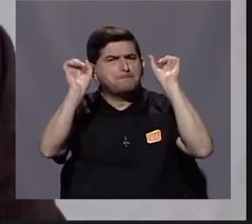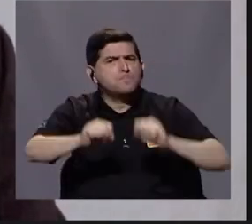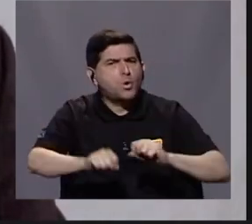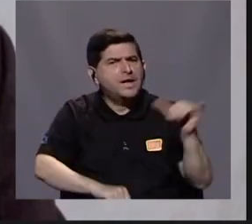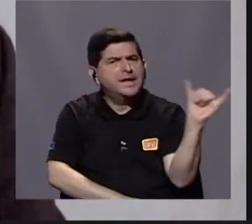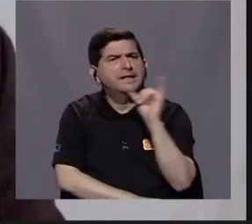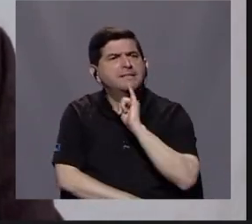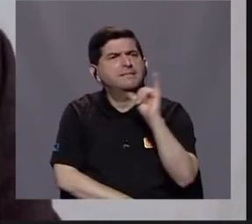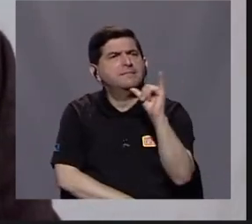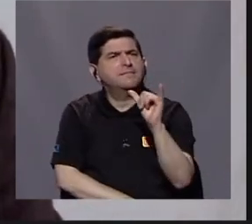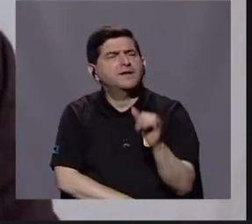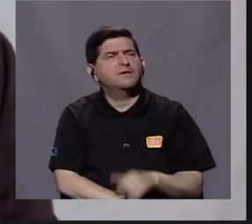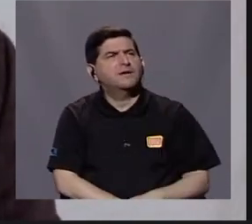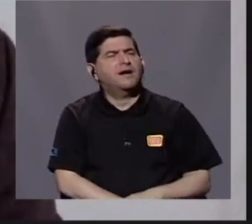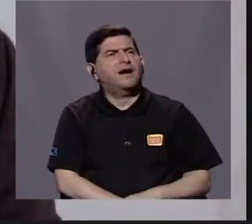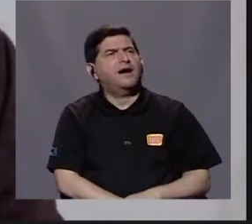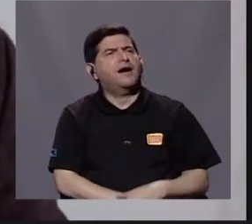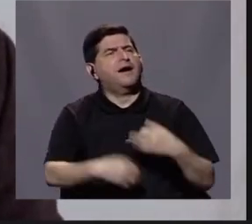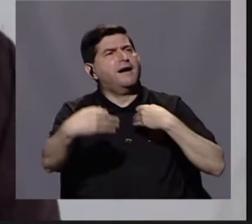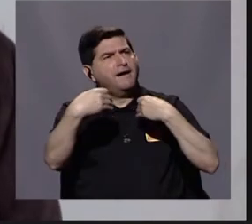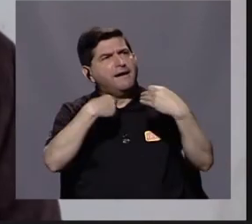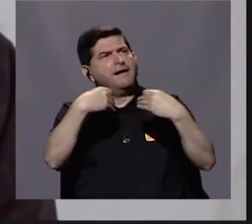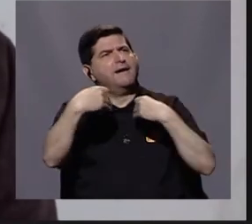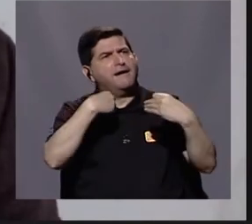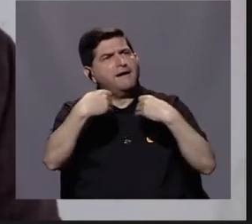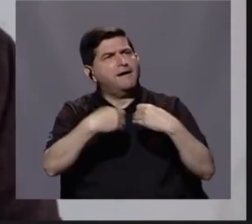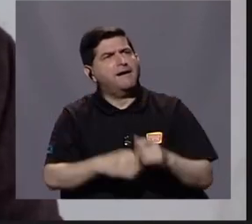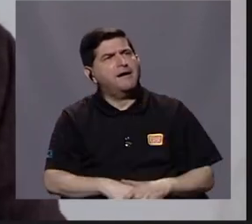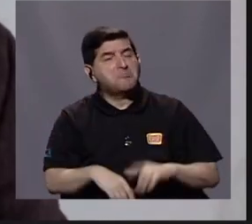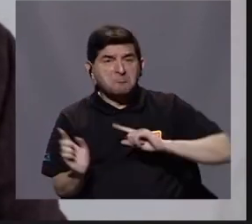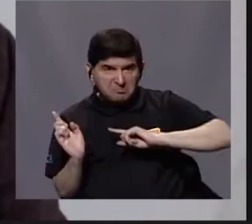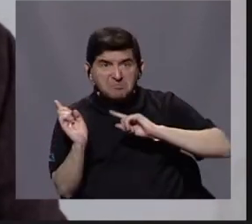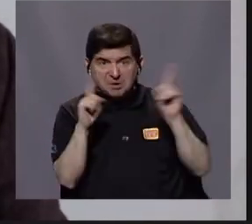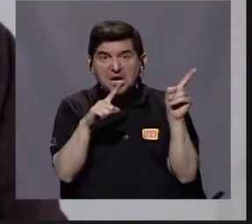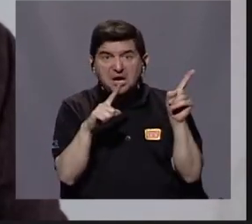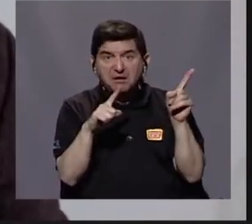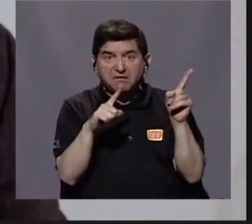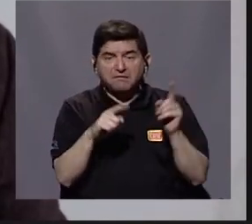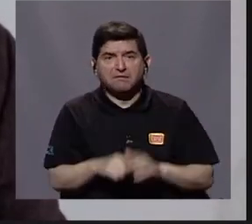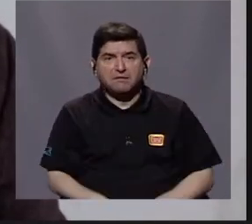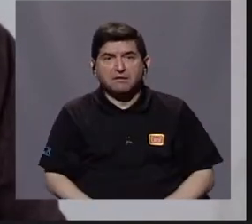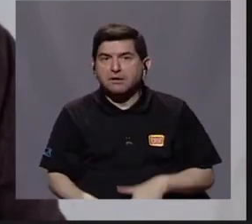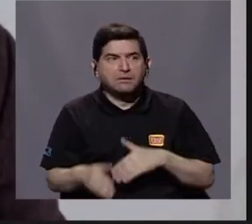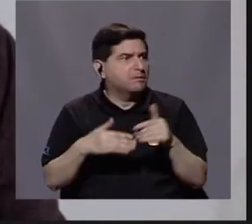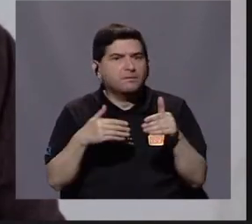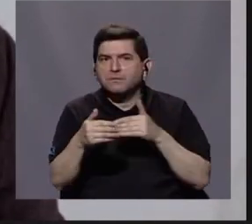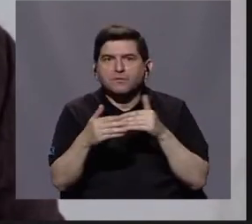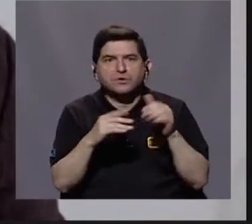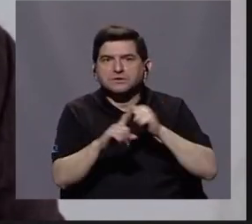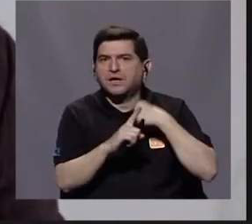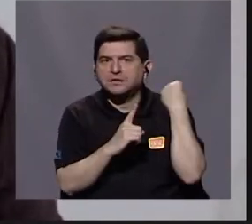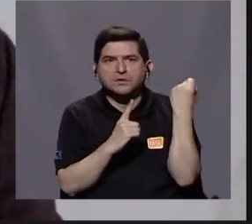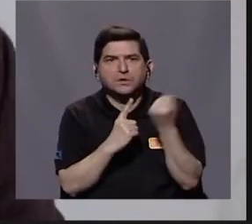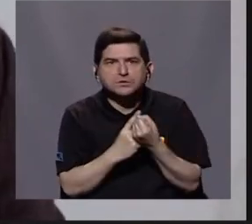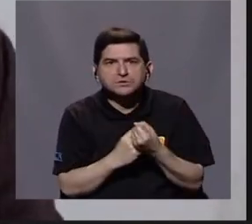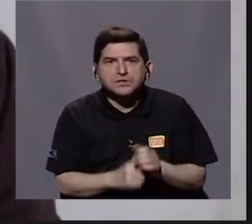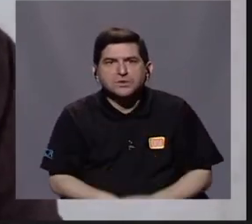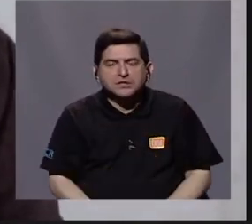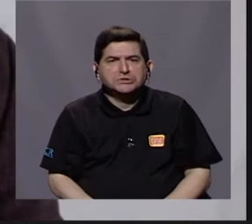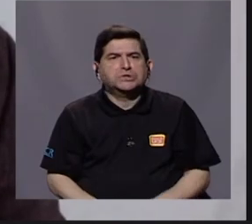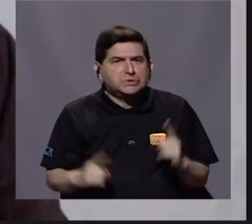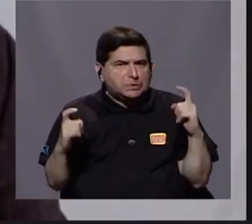también darnos una explicación del porqué aventurarse a transitar por situaciones bastante